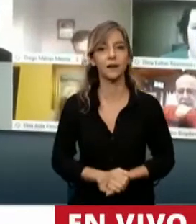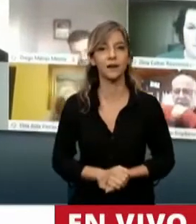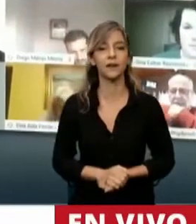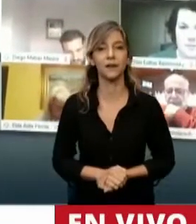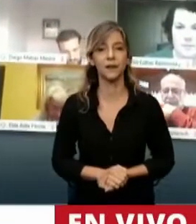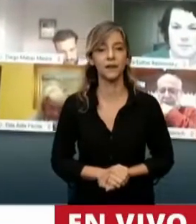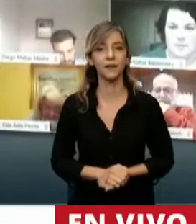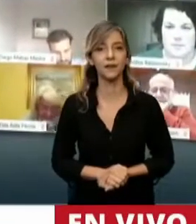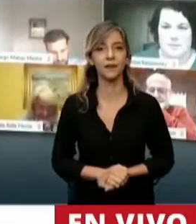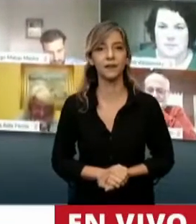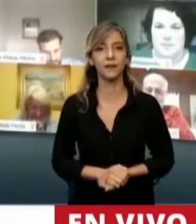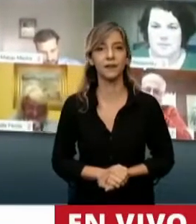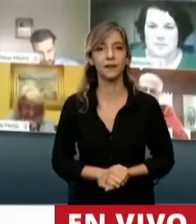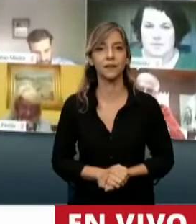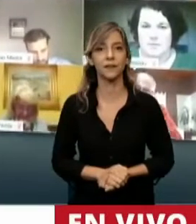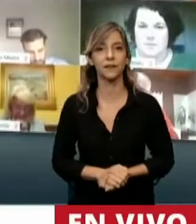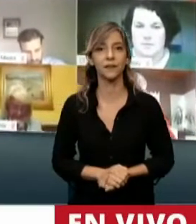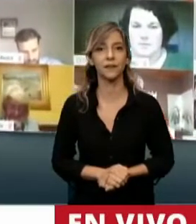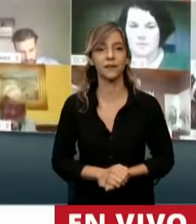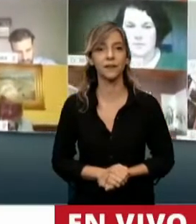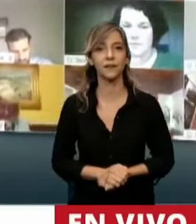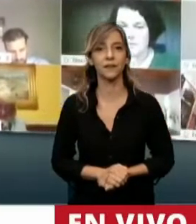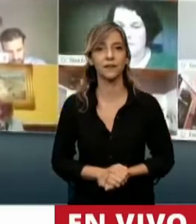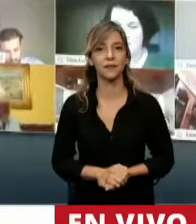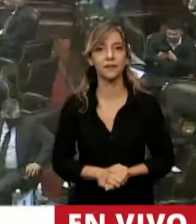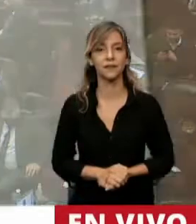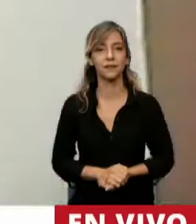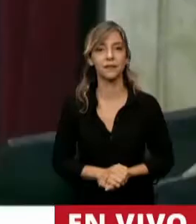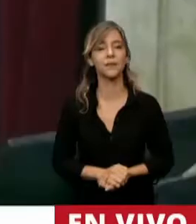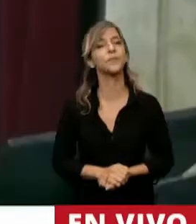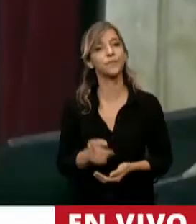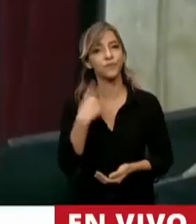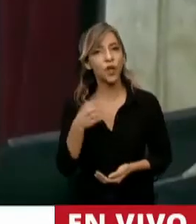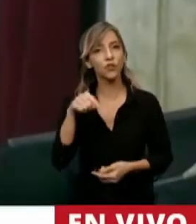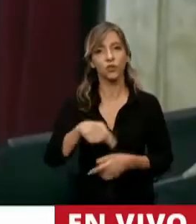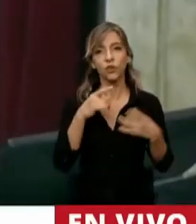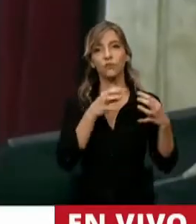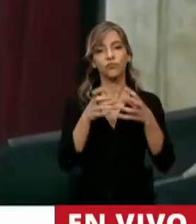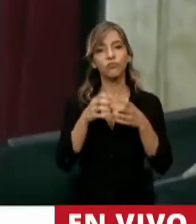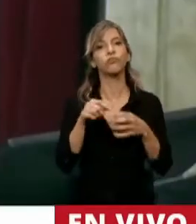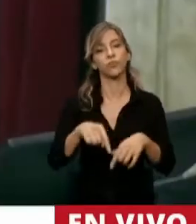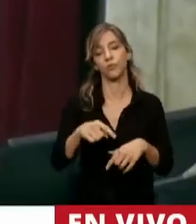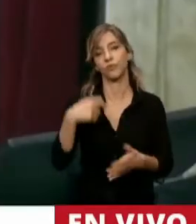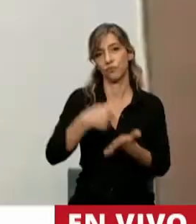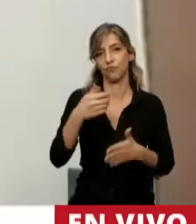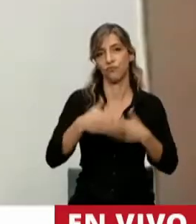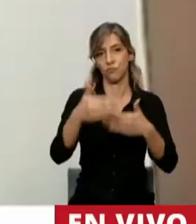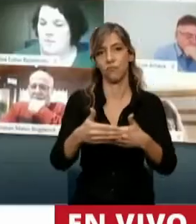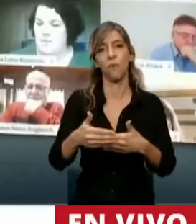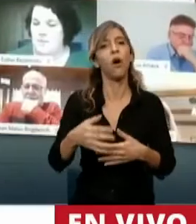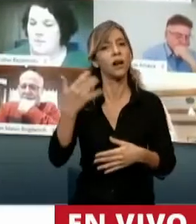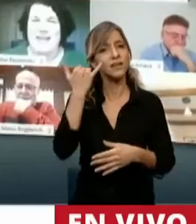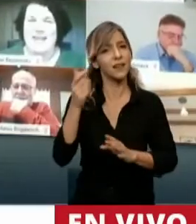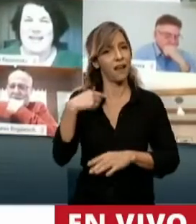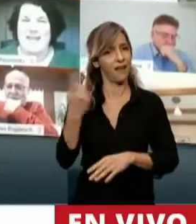Gracias, señor presidente. Estamos tratando la ampliación de la moratoria aprobada en diciembre del año pasado, que tuvo